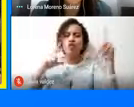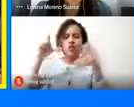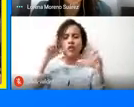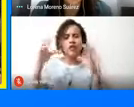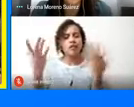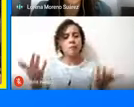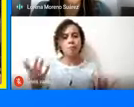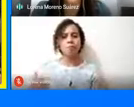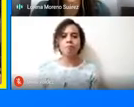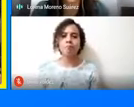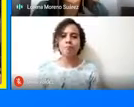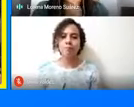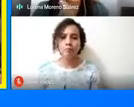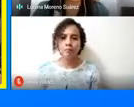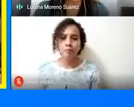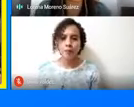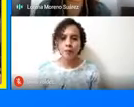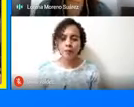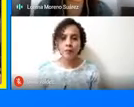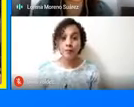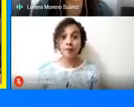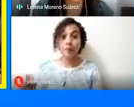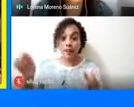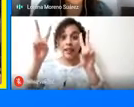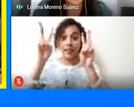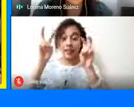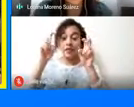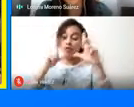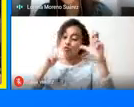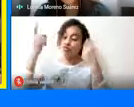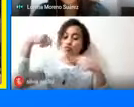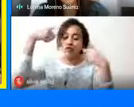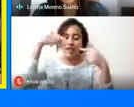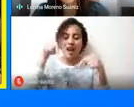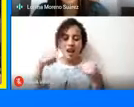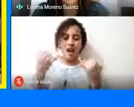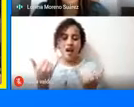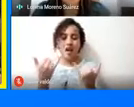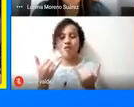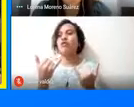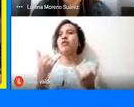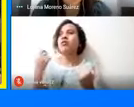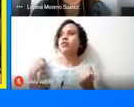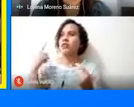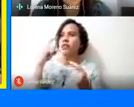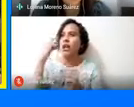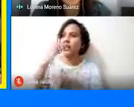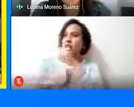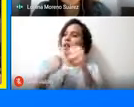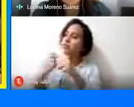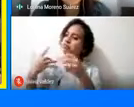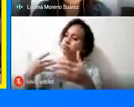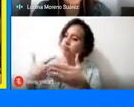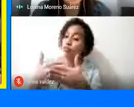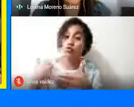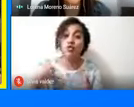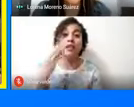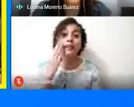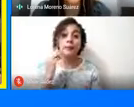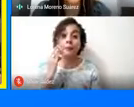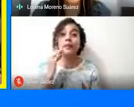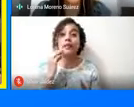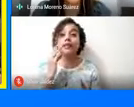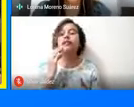Bueno, digamos que el tema de la seguridad turística en estos seis años de experiencia